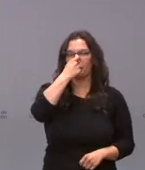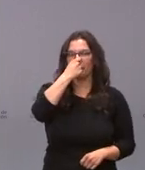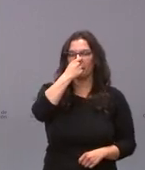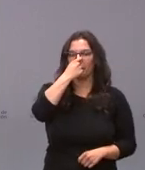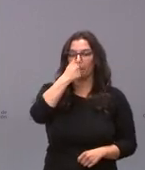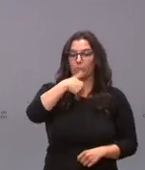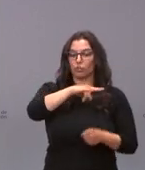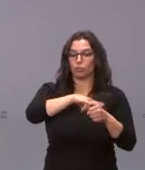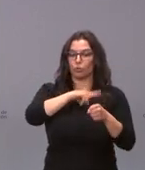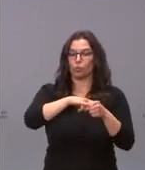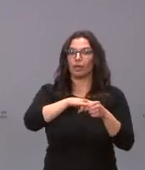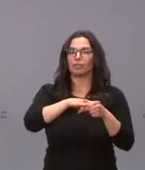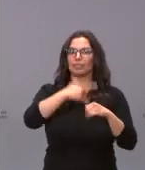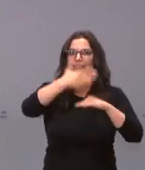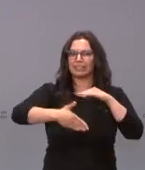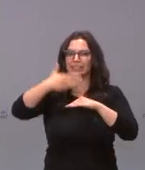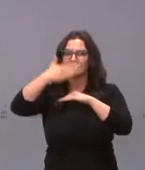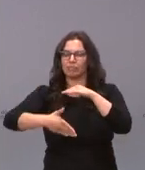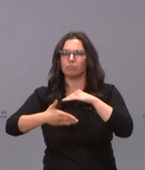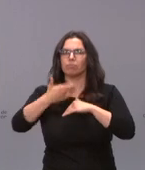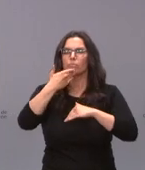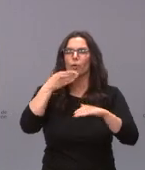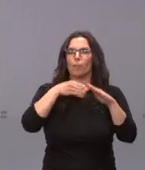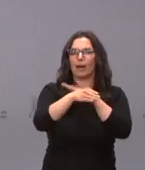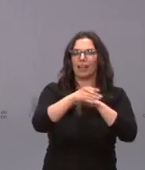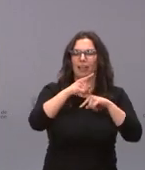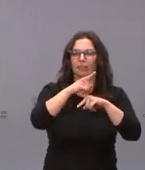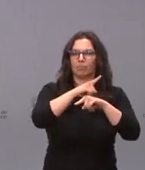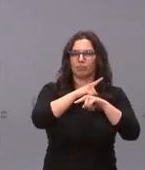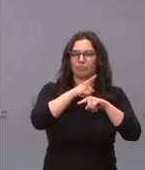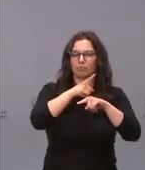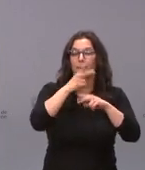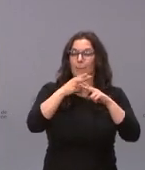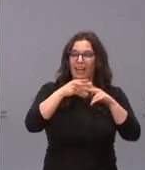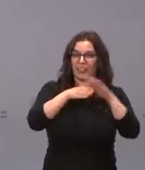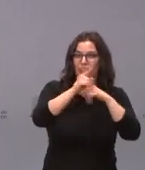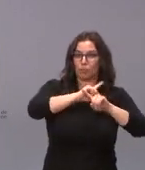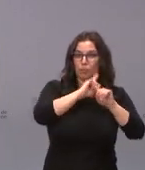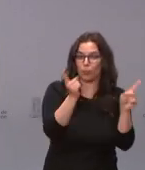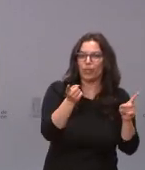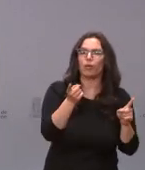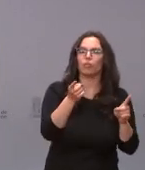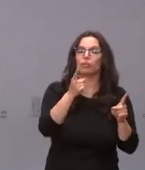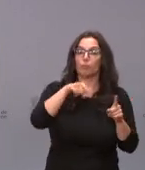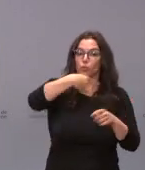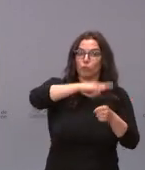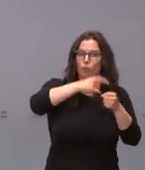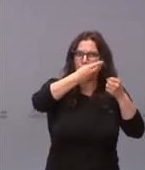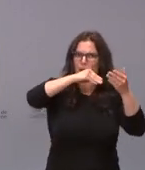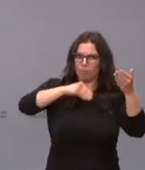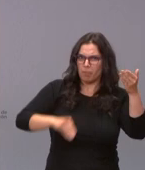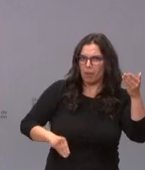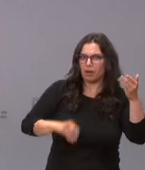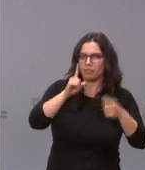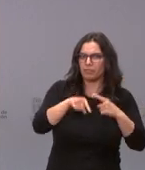municipios que cierran el interior en la hostelería cree que con el con el cierre en capitales de provincia está provocando un éxodo